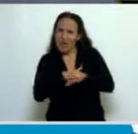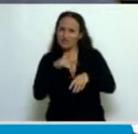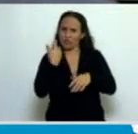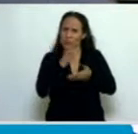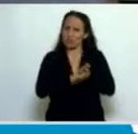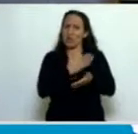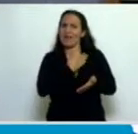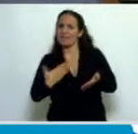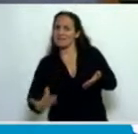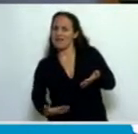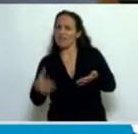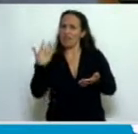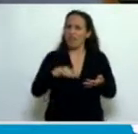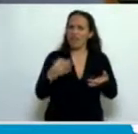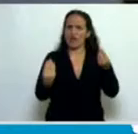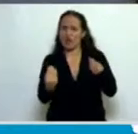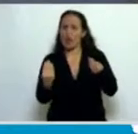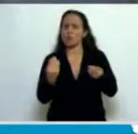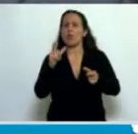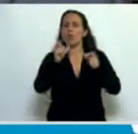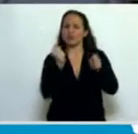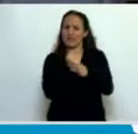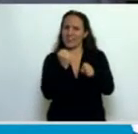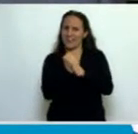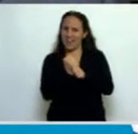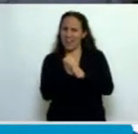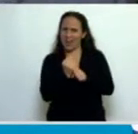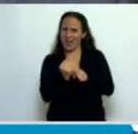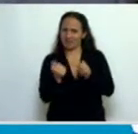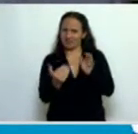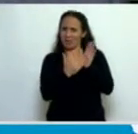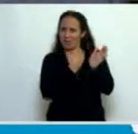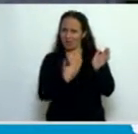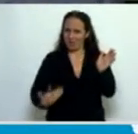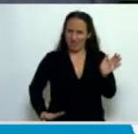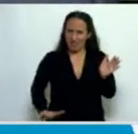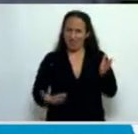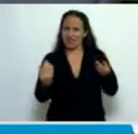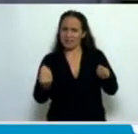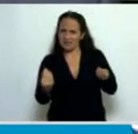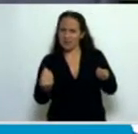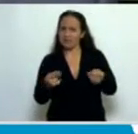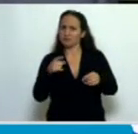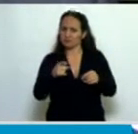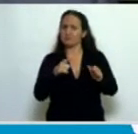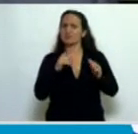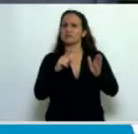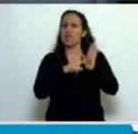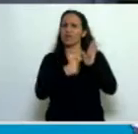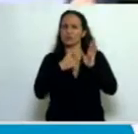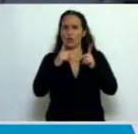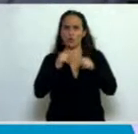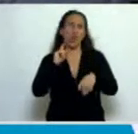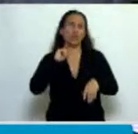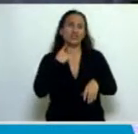responsabilidad de los funcionarios públicos. Y es la consagración de la indemnidad en el artículo 13